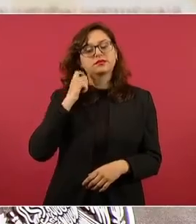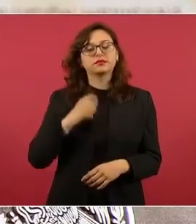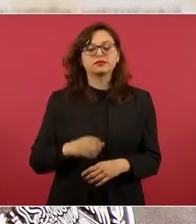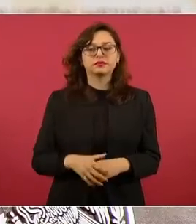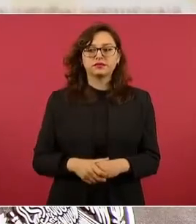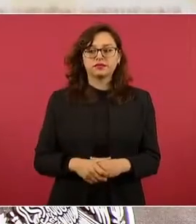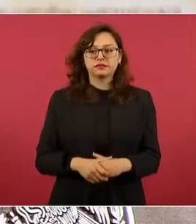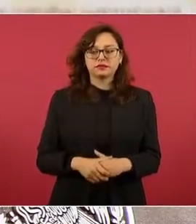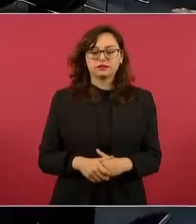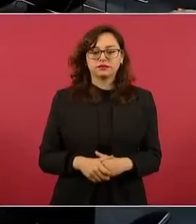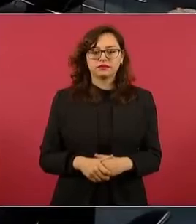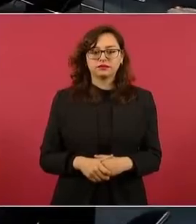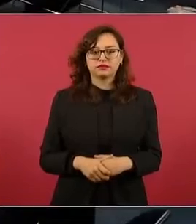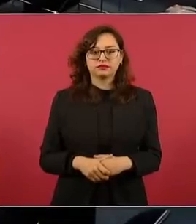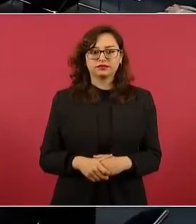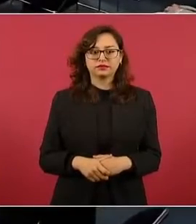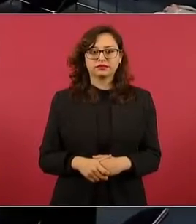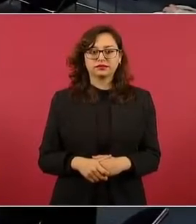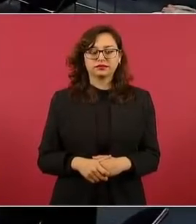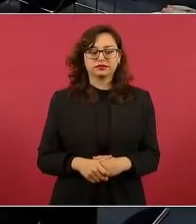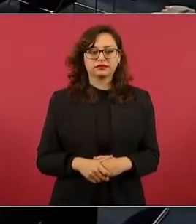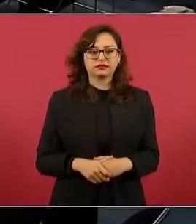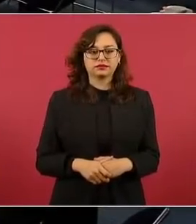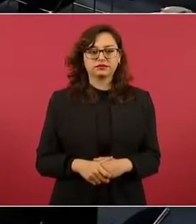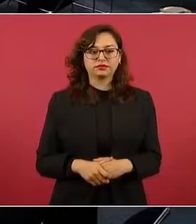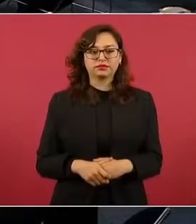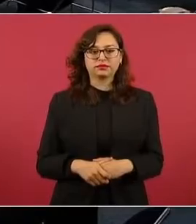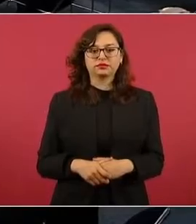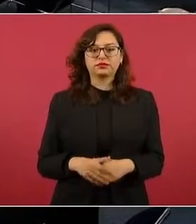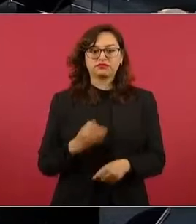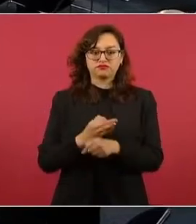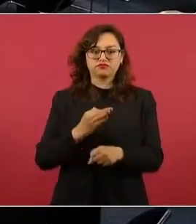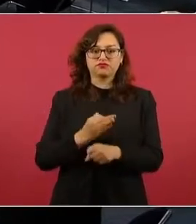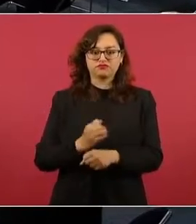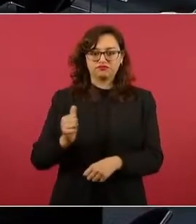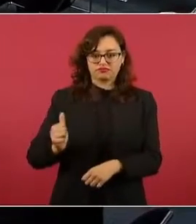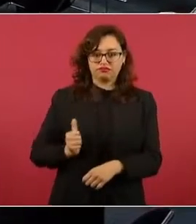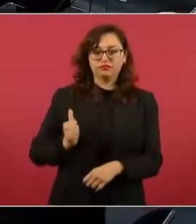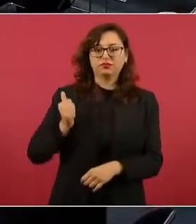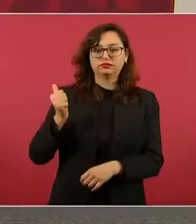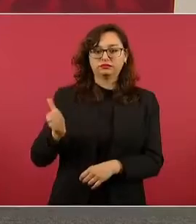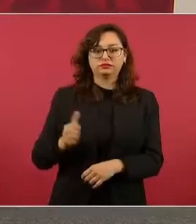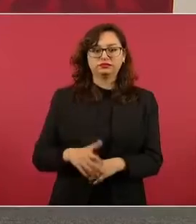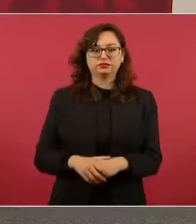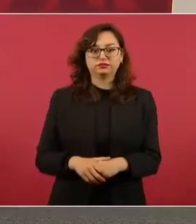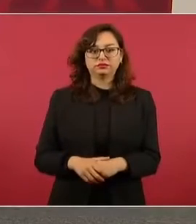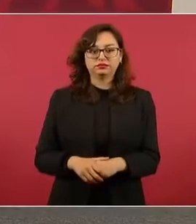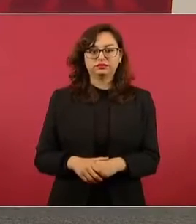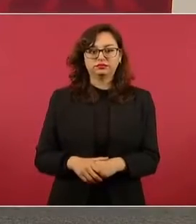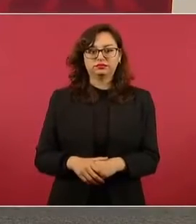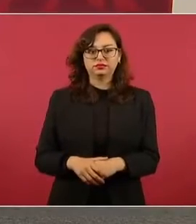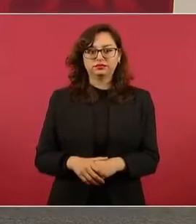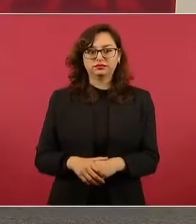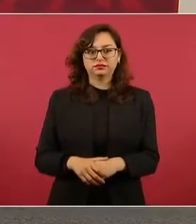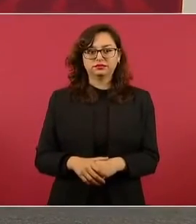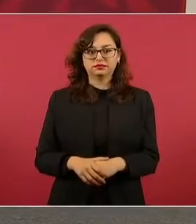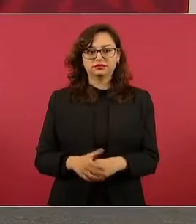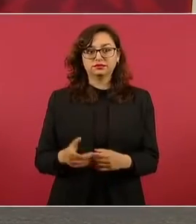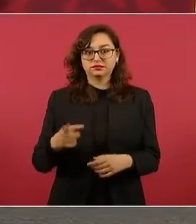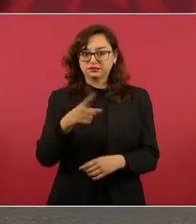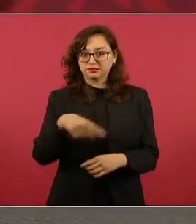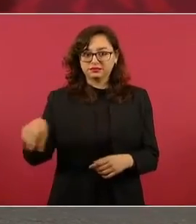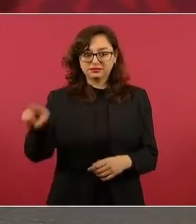Ah, miren, vamos a aprovechar. Ya no sigan hablando, porque por si no voy a seguir yo.